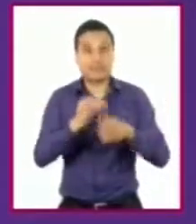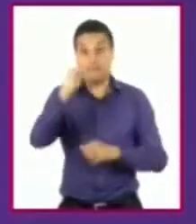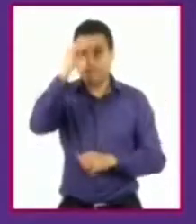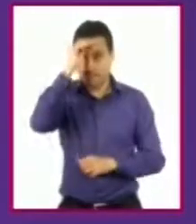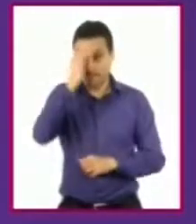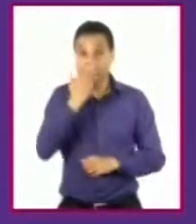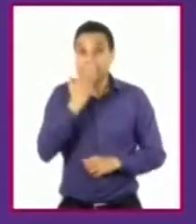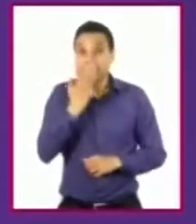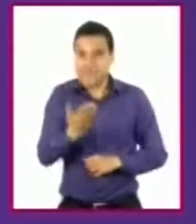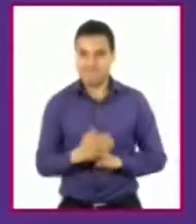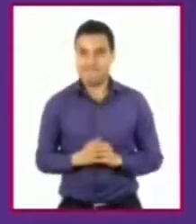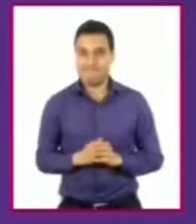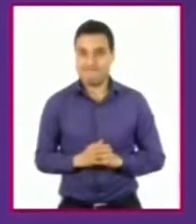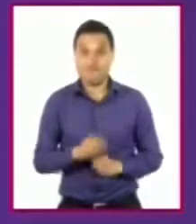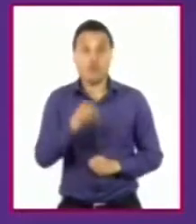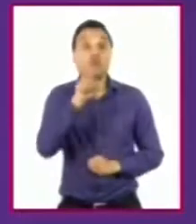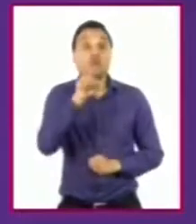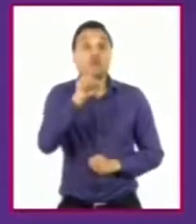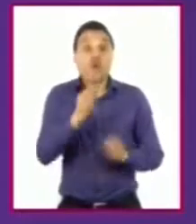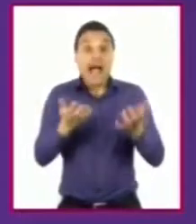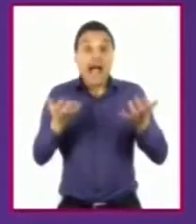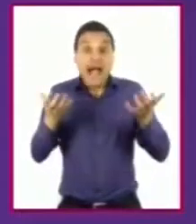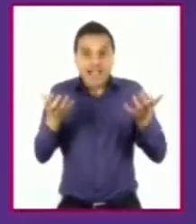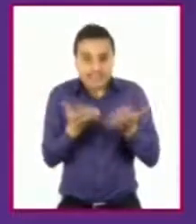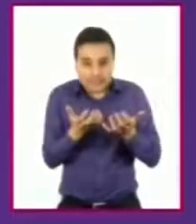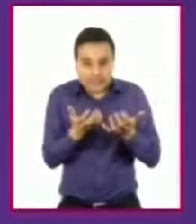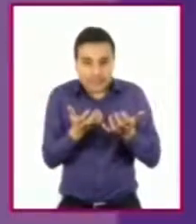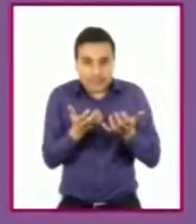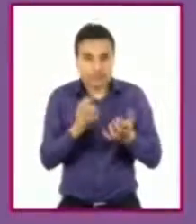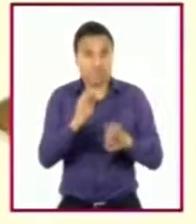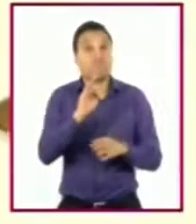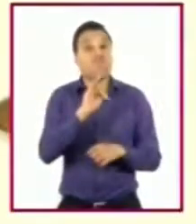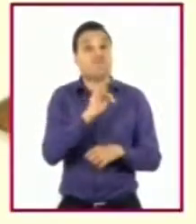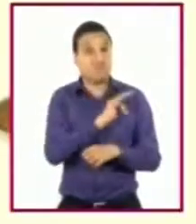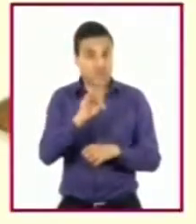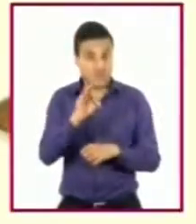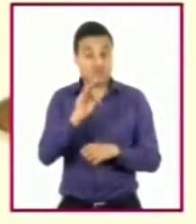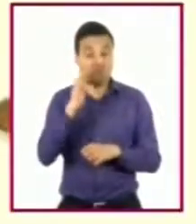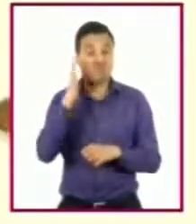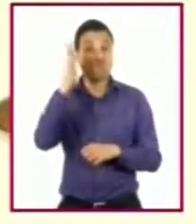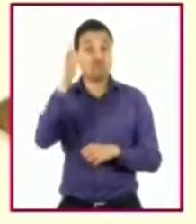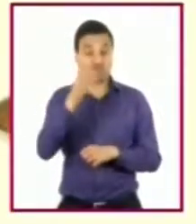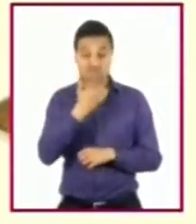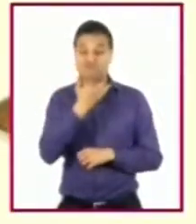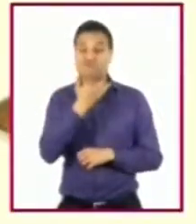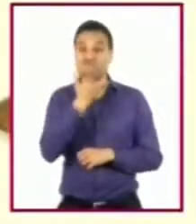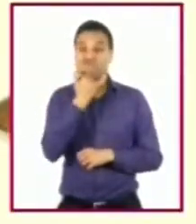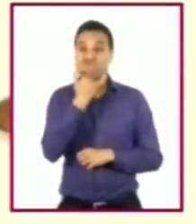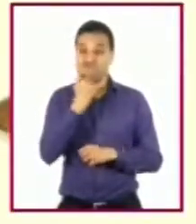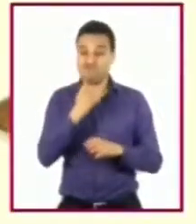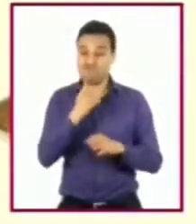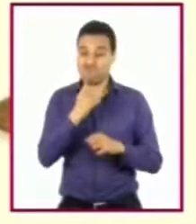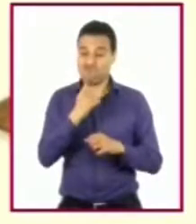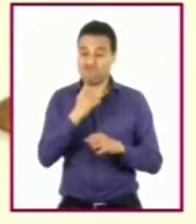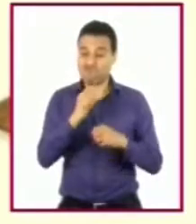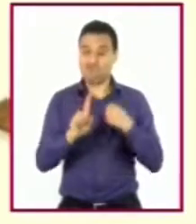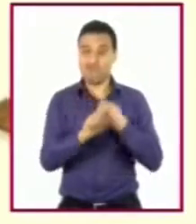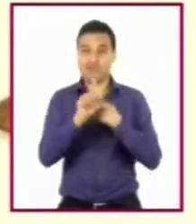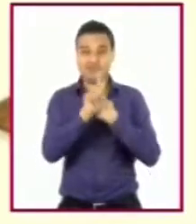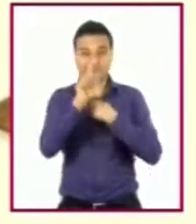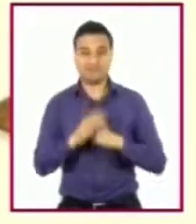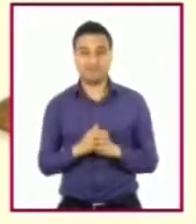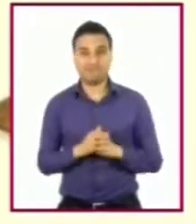ya que lo que hagamos influye en nuestro futuro. ¿Qué les pareció? Bueno, se menciona en el video,